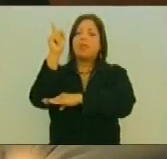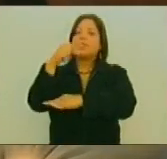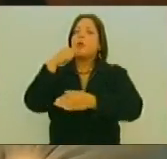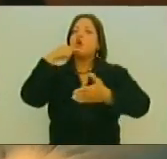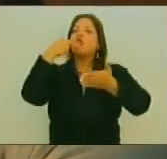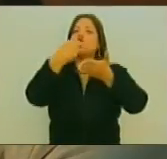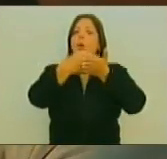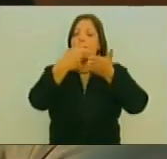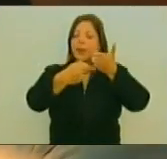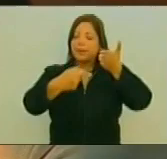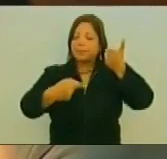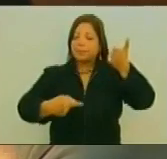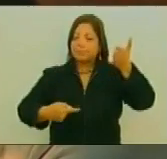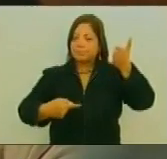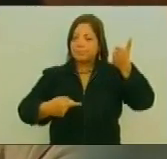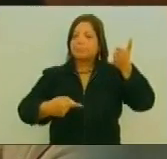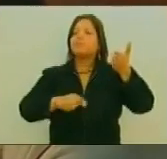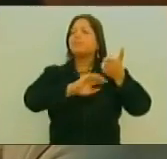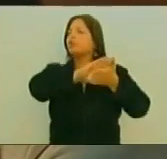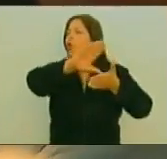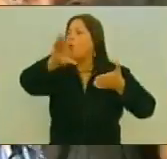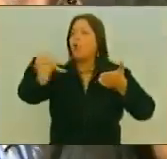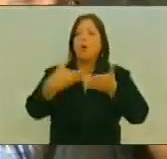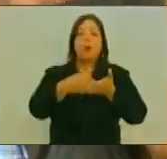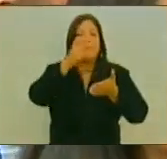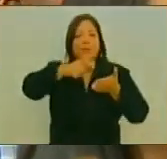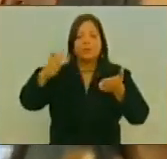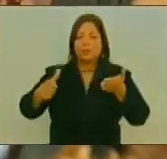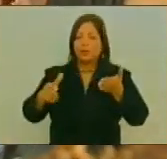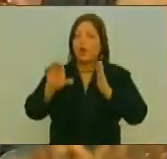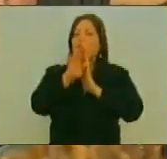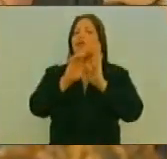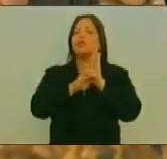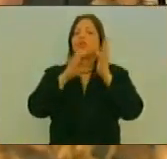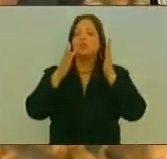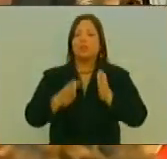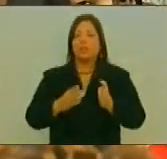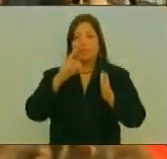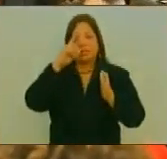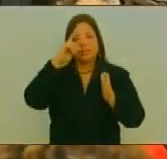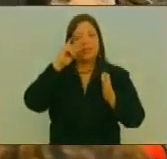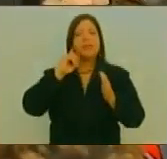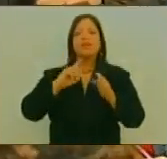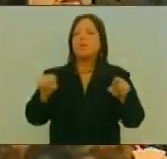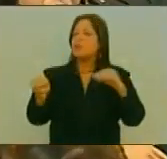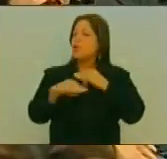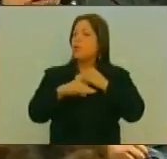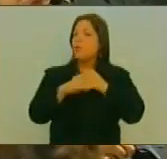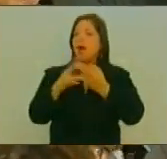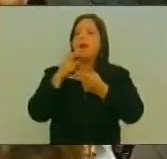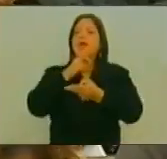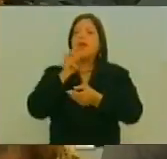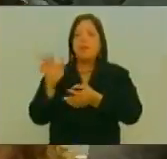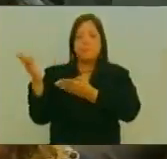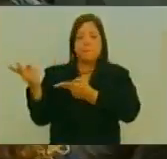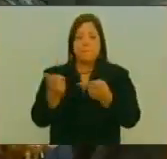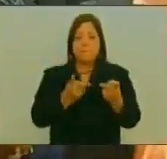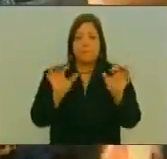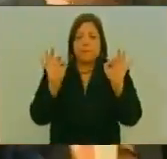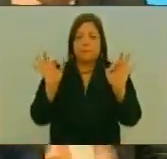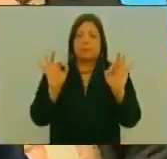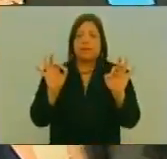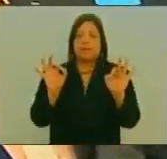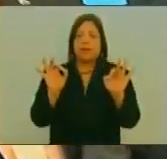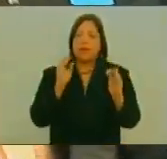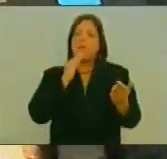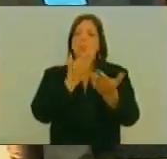Ordena Anexar A La Intervención De Todas Y Todos Los Constituyentes Que Participaron En Esta Sesión Así Como De Los Invitados Especiales Y